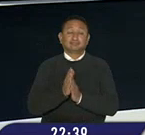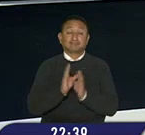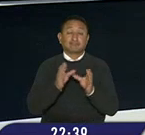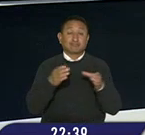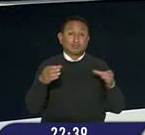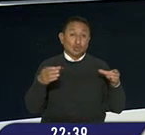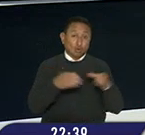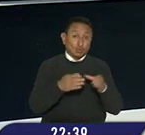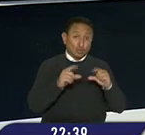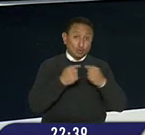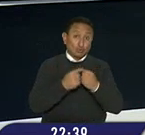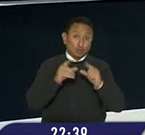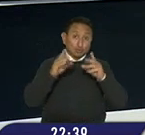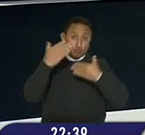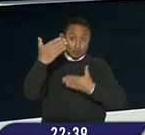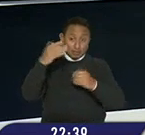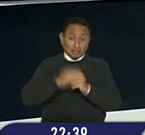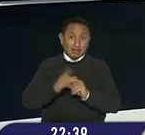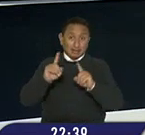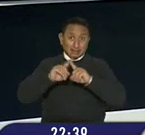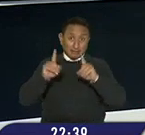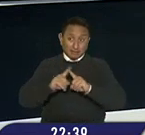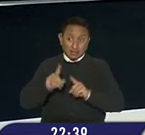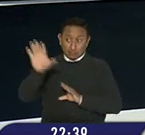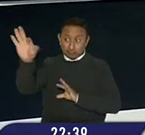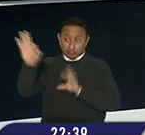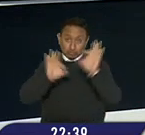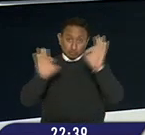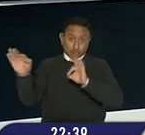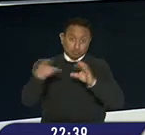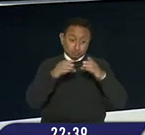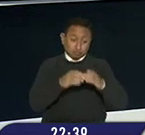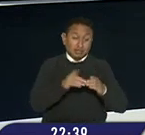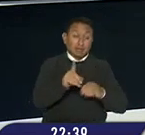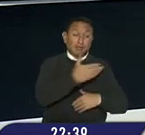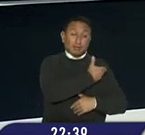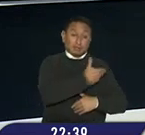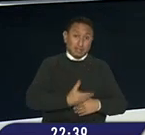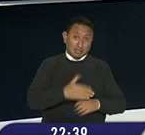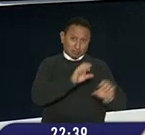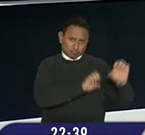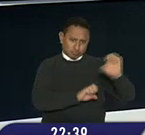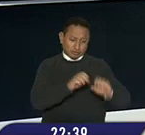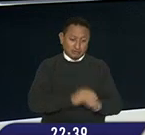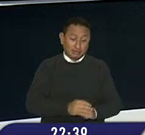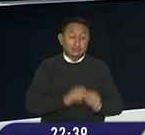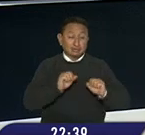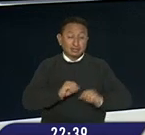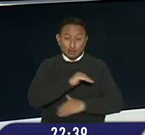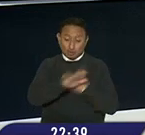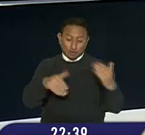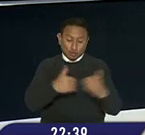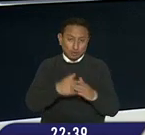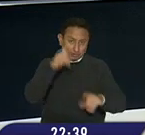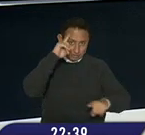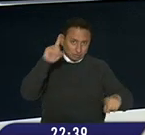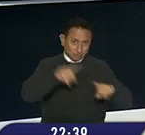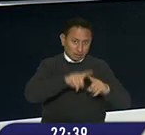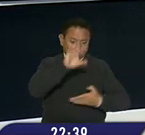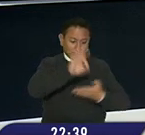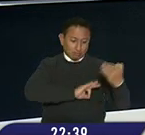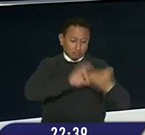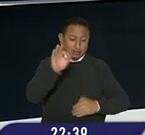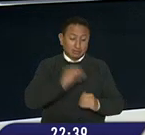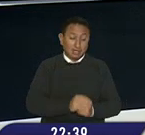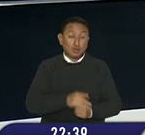comisión pluripartidista que evaluará la presidenta de la asamblea nacional Guadalupe Llori fue aprobada por el pleno de la legislatura más de un